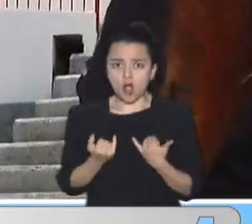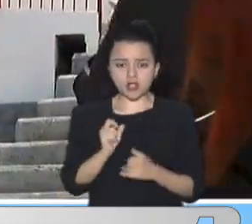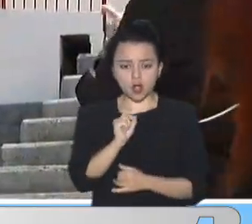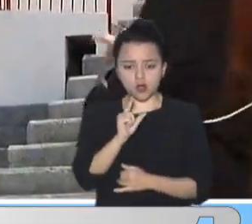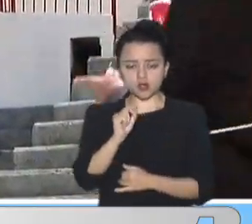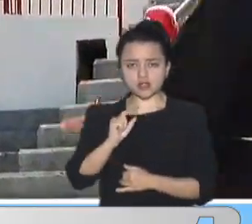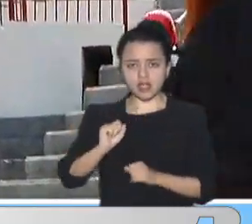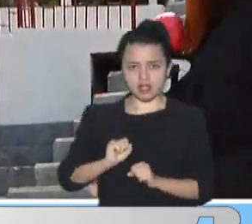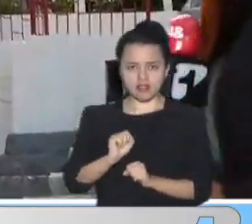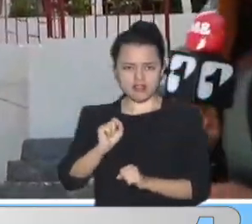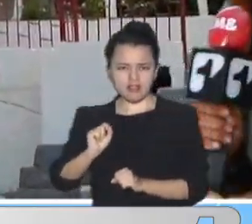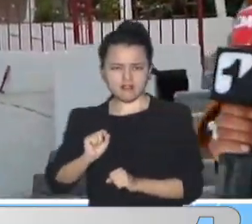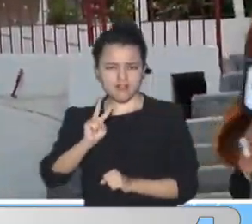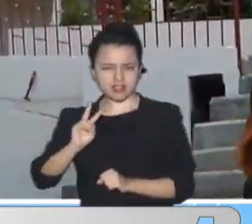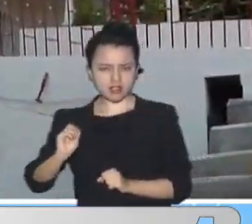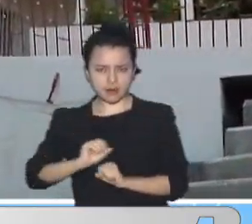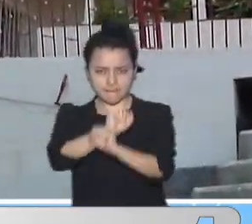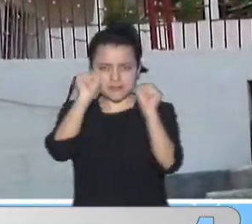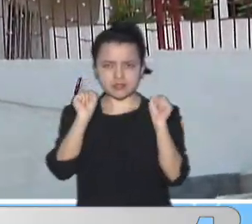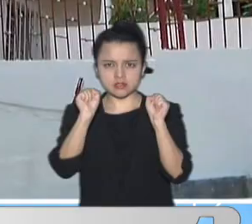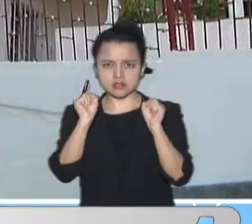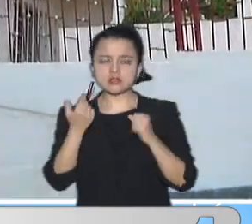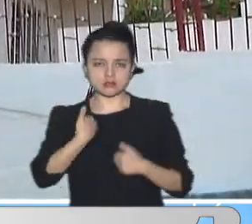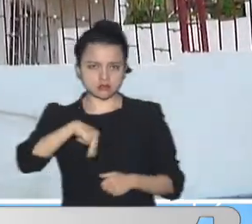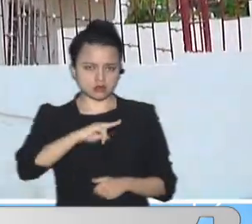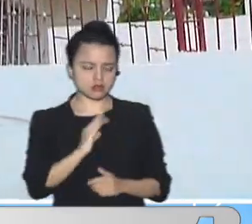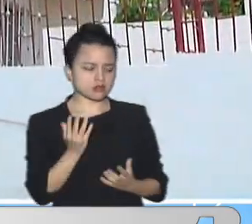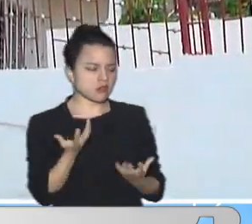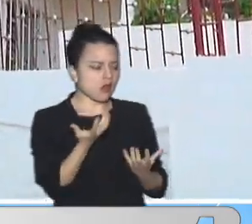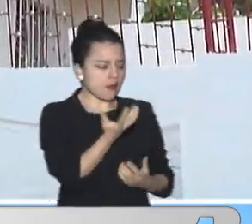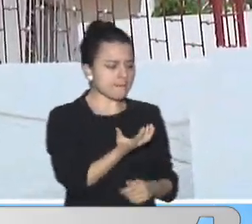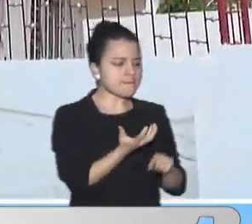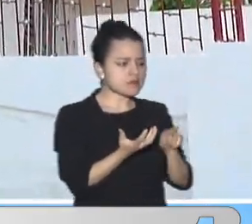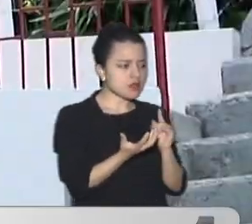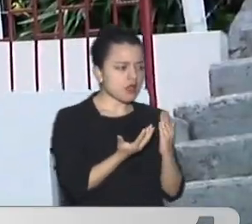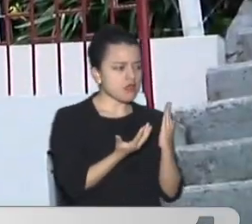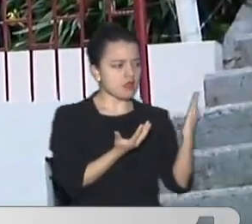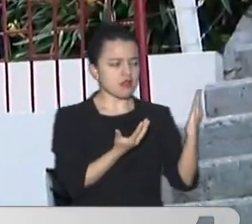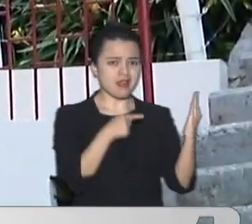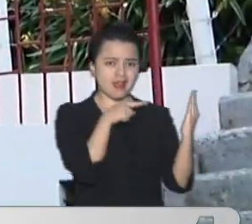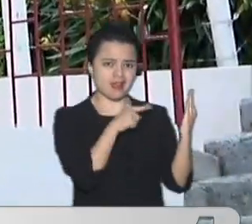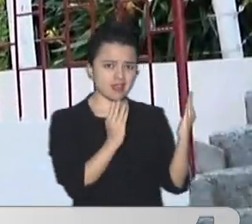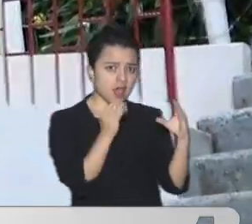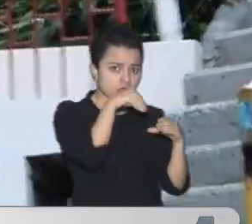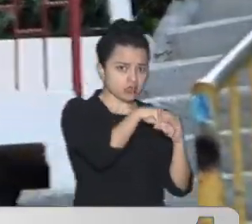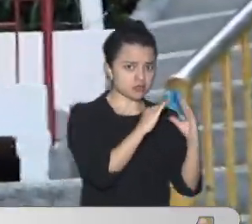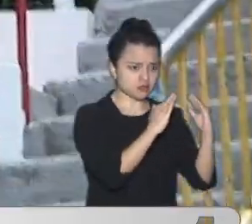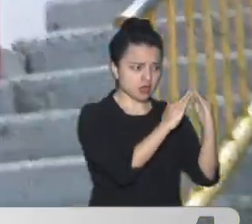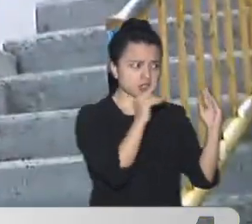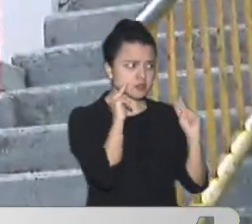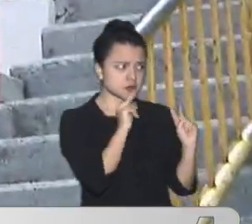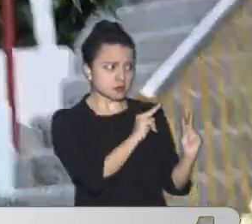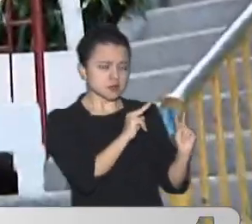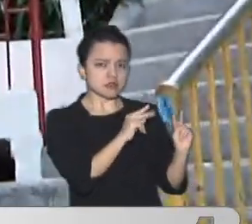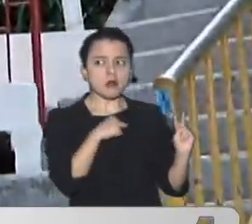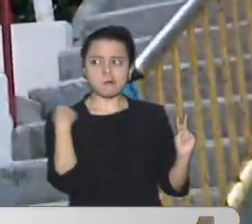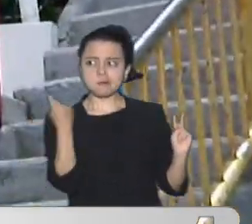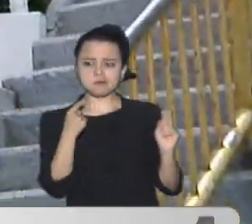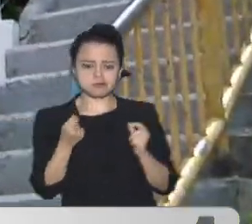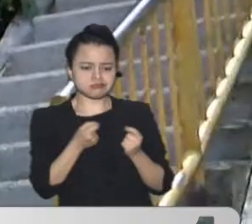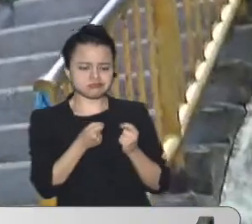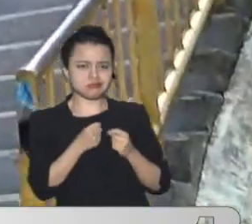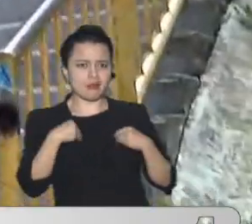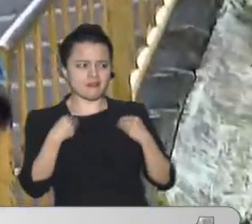En la vivienda En donde fue hallado Su cuerpo En las últimas horas Los vecinos Y también algunos amigos Se alertaron Pues ella